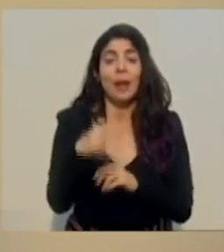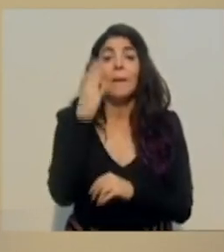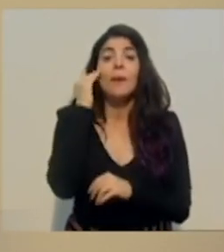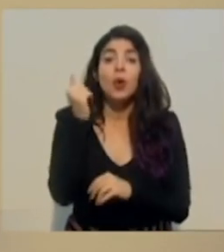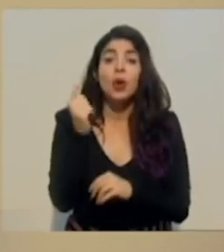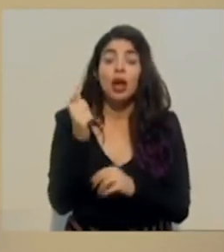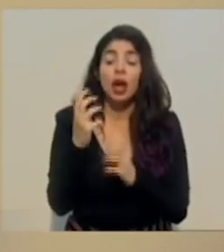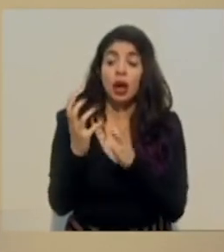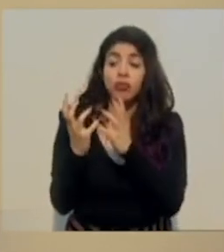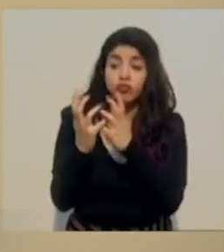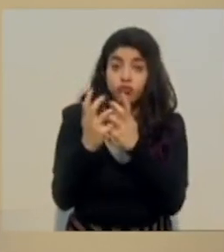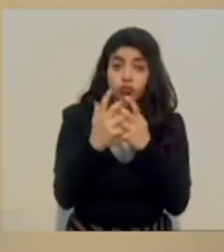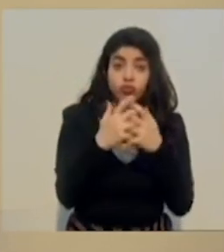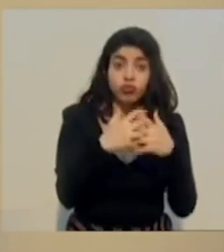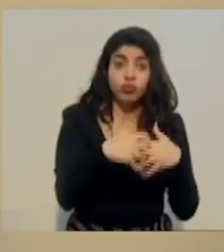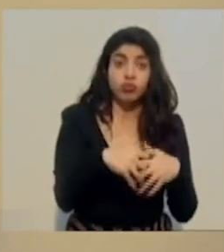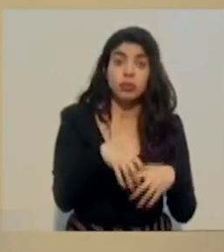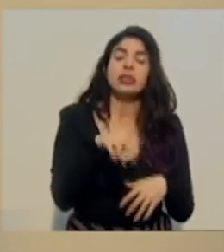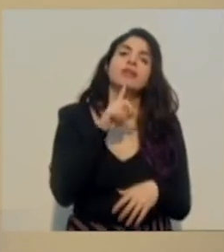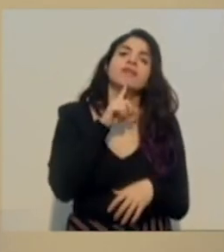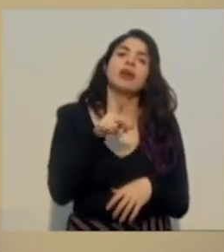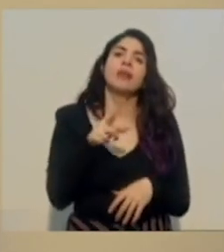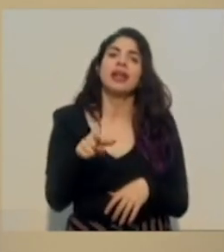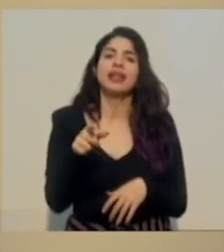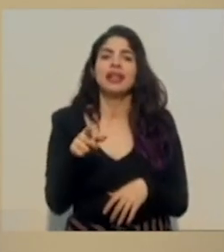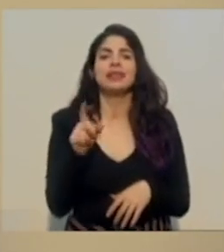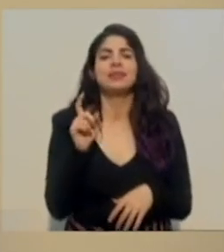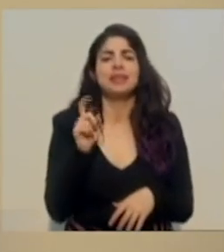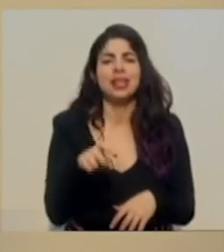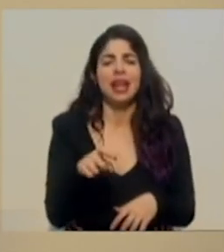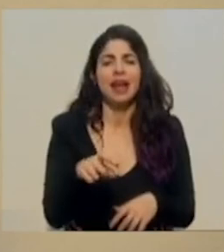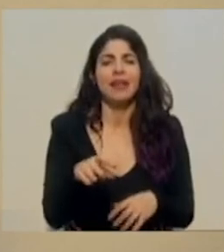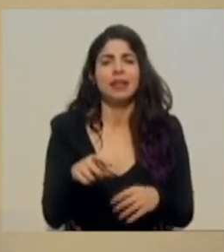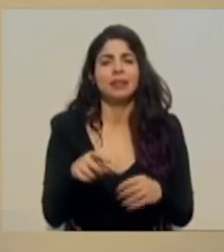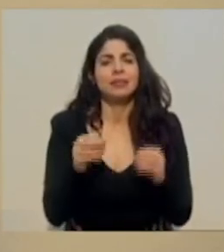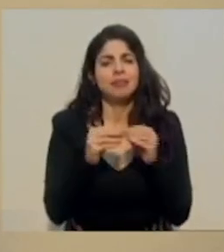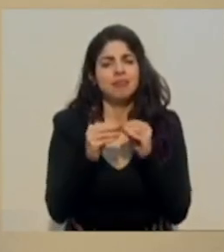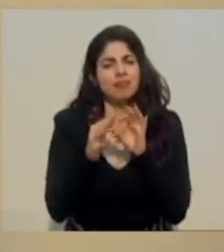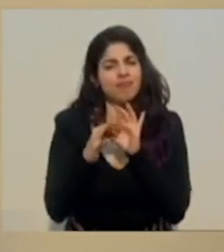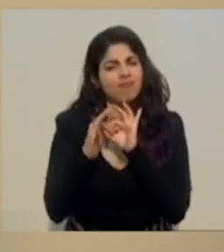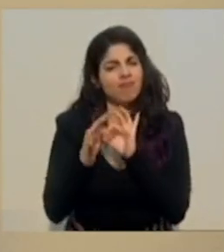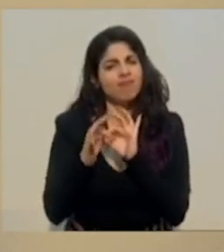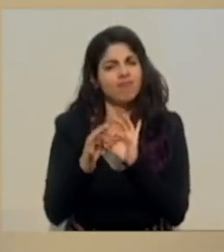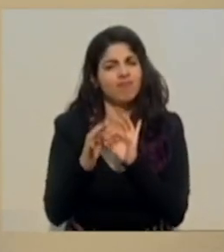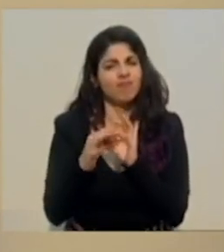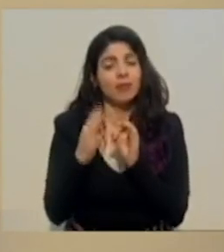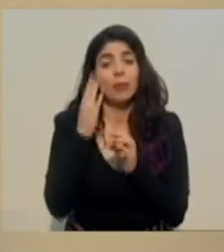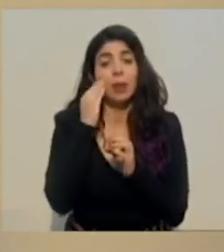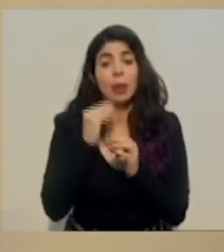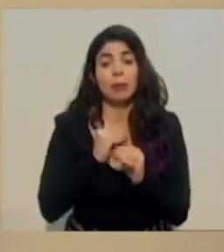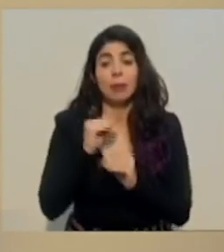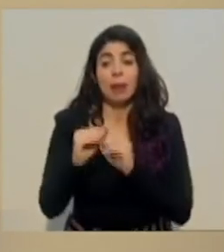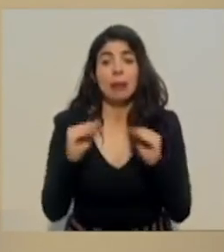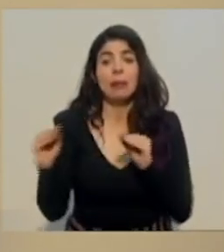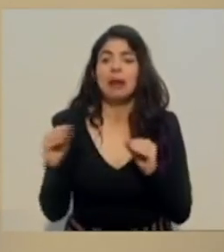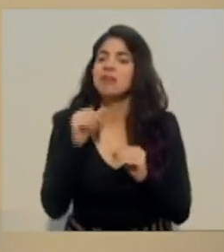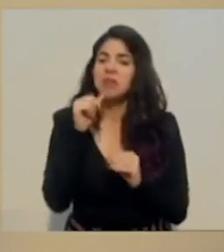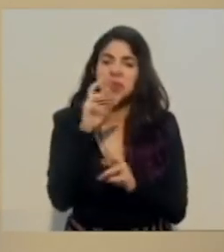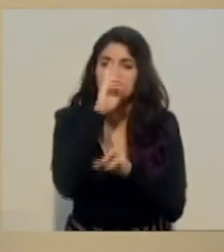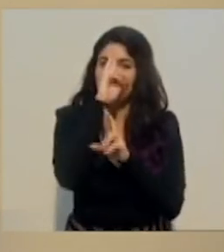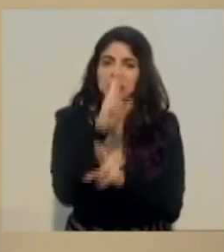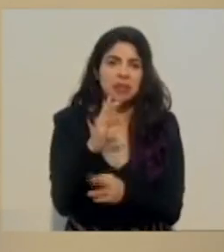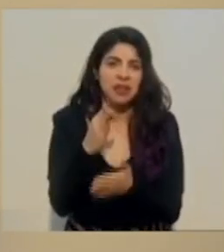realidad tiene que ser muy estrecha, porque el contagio no respeta ni fronteras de cantones, ni